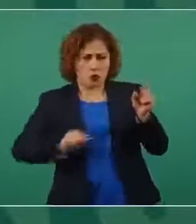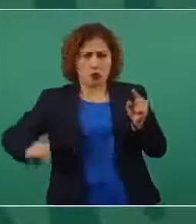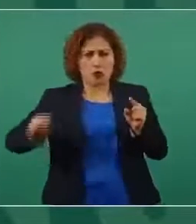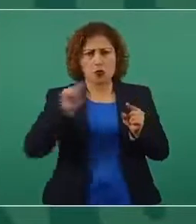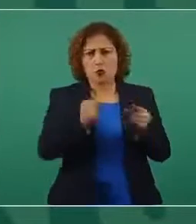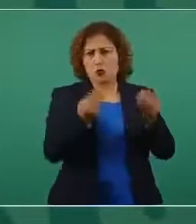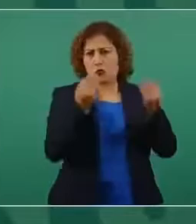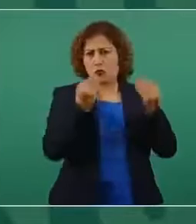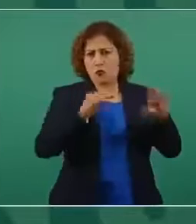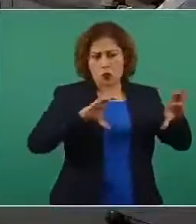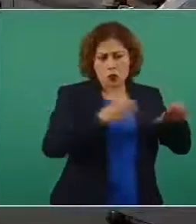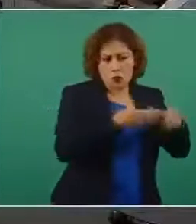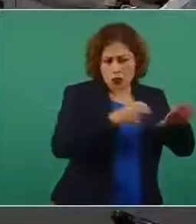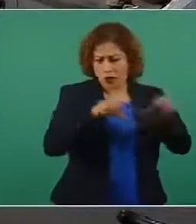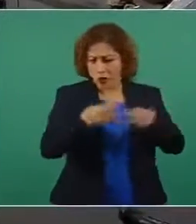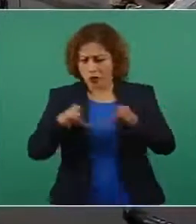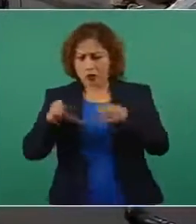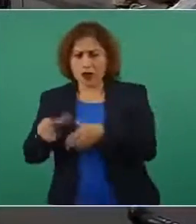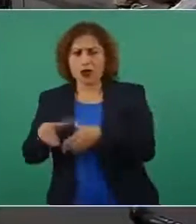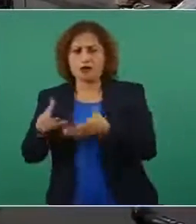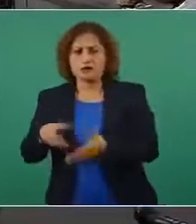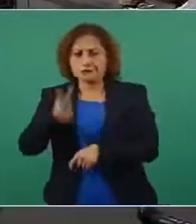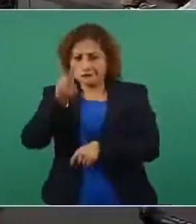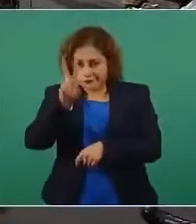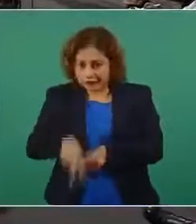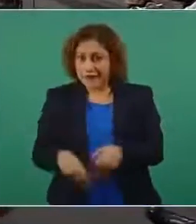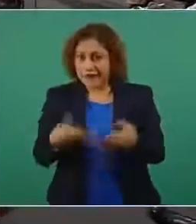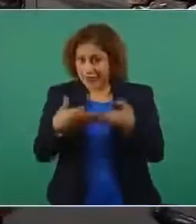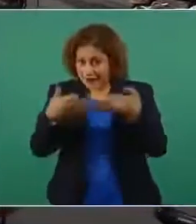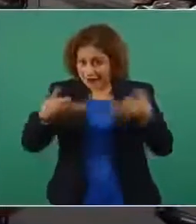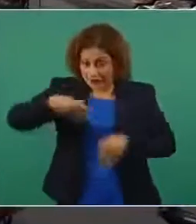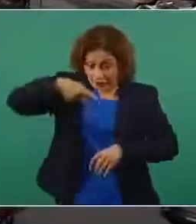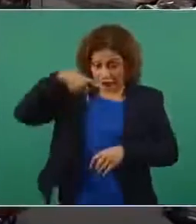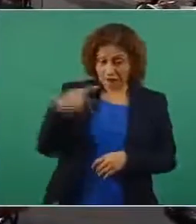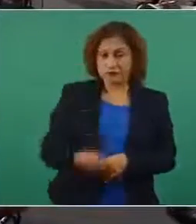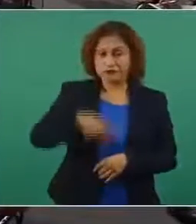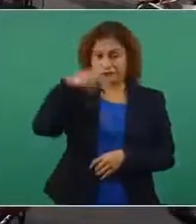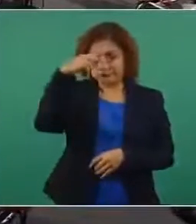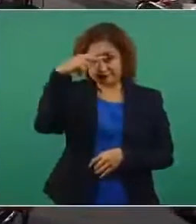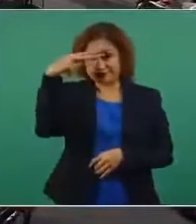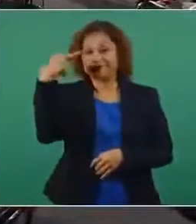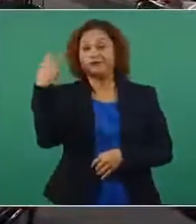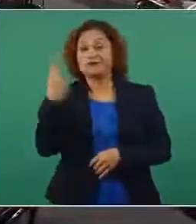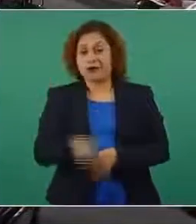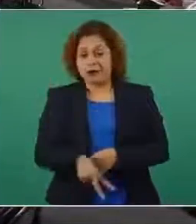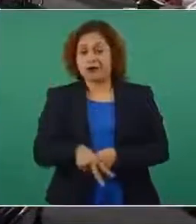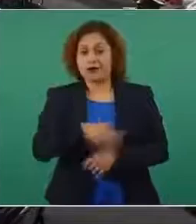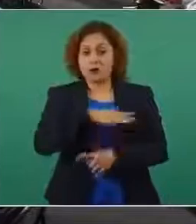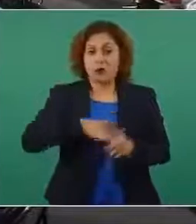todavía tierras nacionales en zonas turísticas